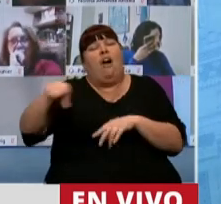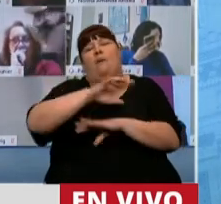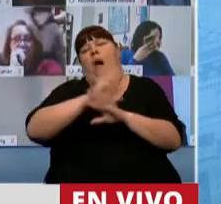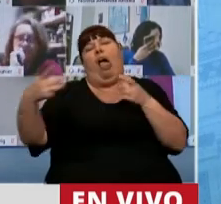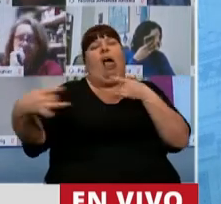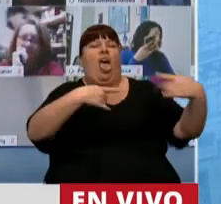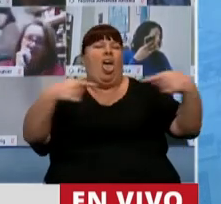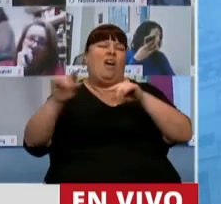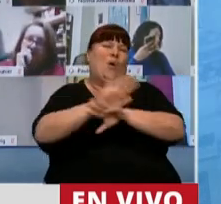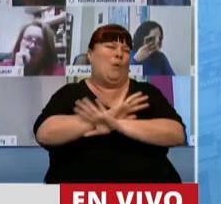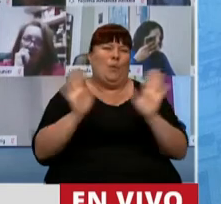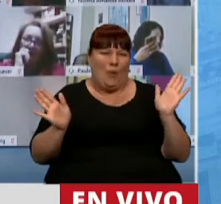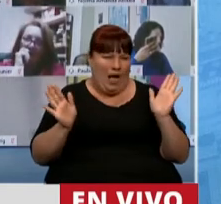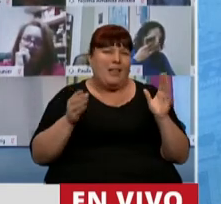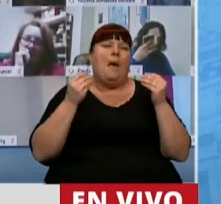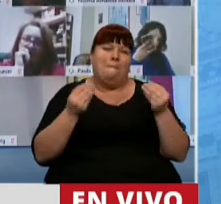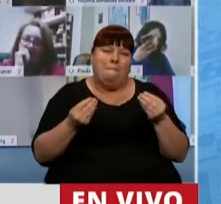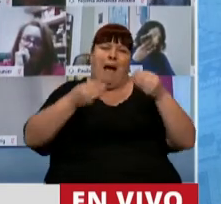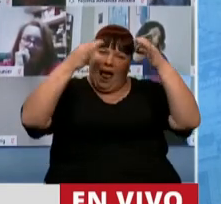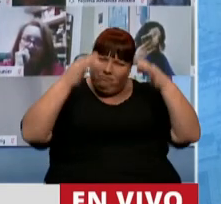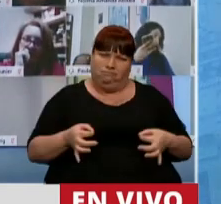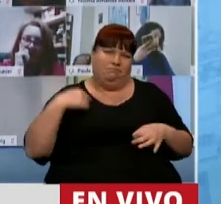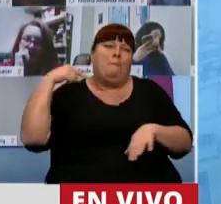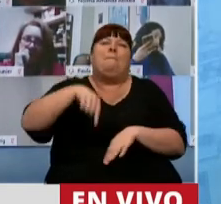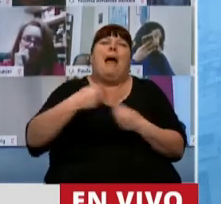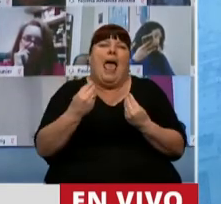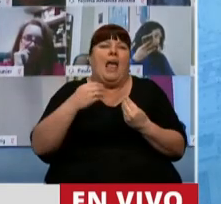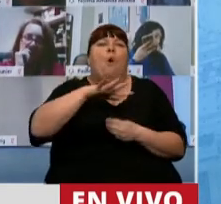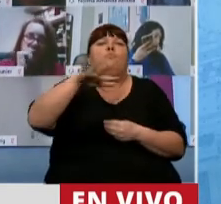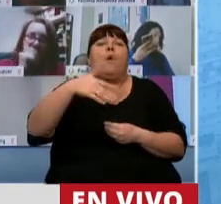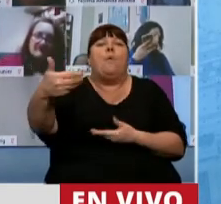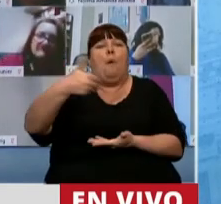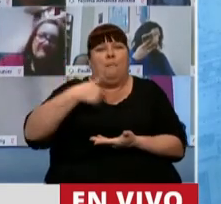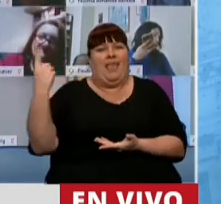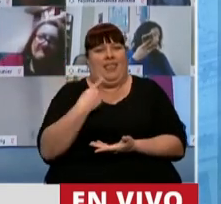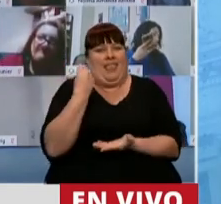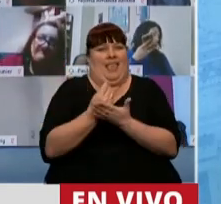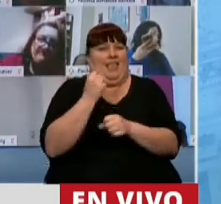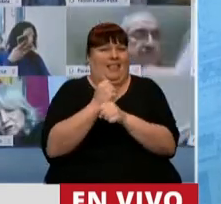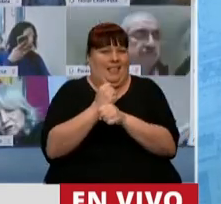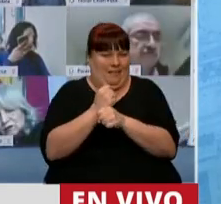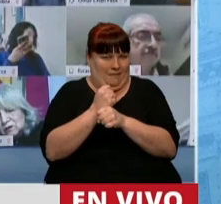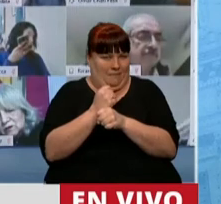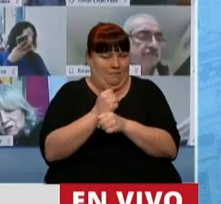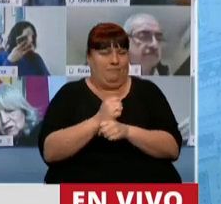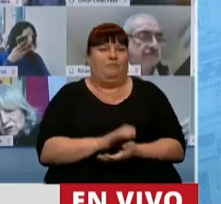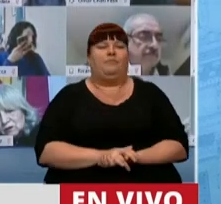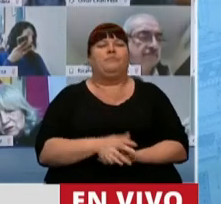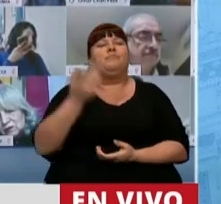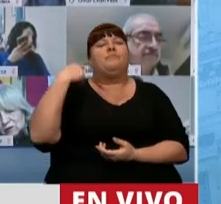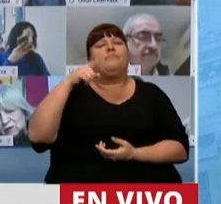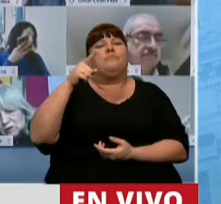terminan los chicanos chicanas para que hagamos lo que realmente el pueblo nos ha encomendado. Sabía decir,